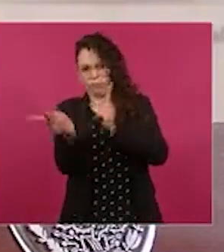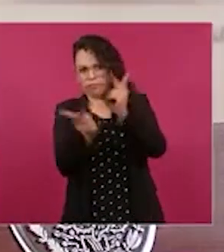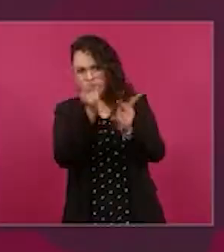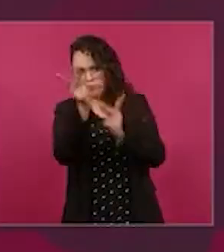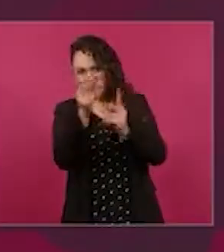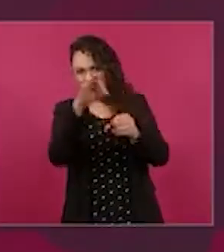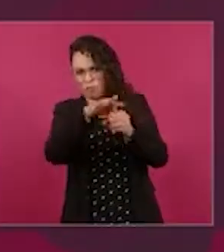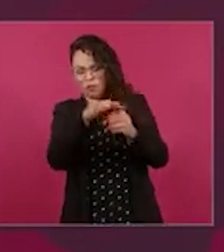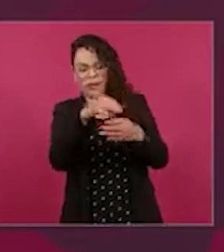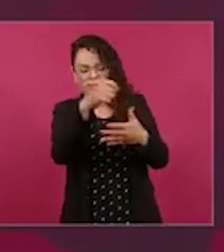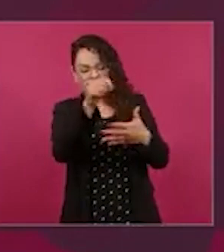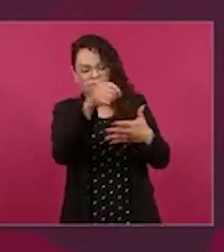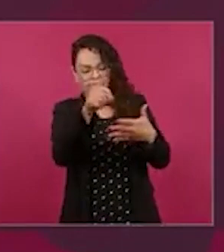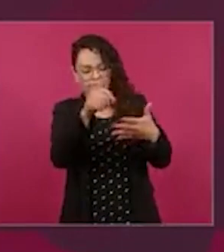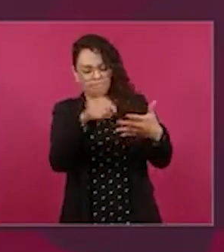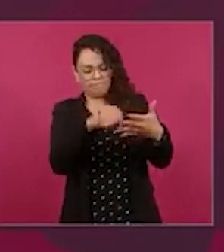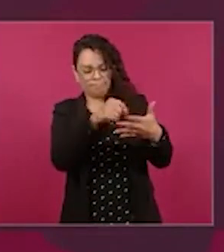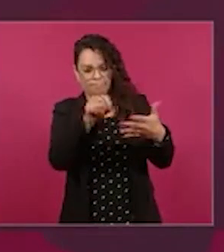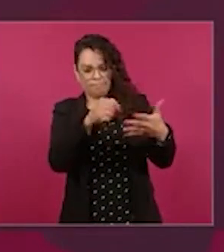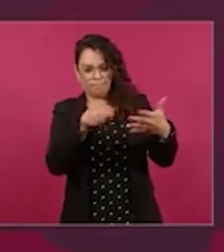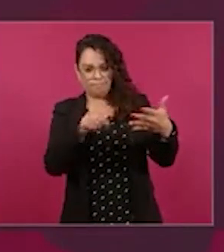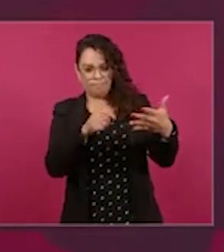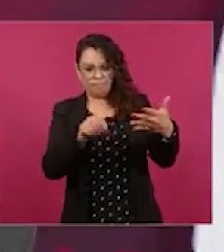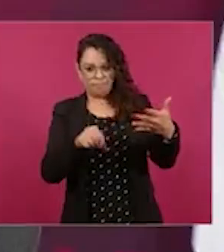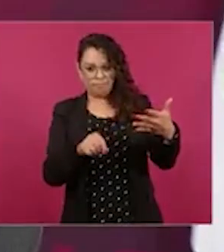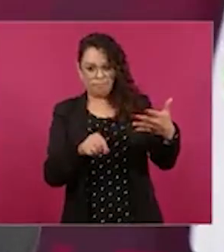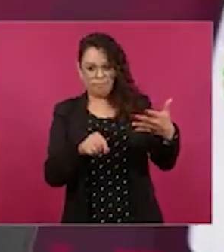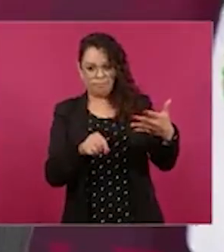es que estoy al post covid me